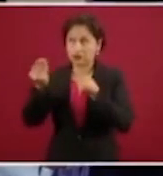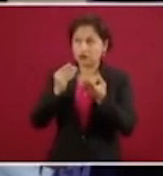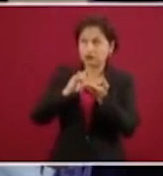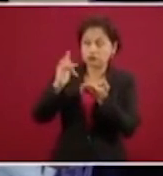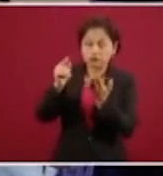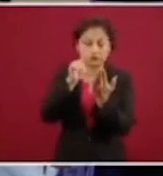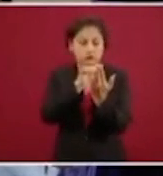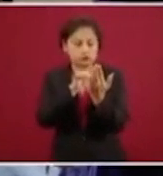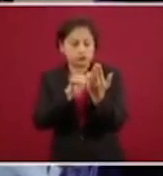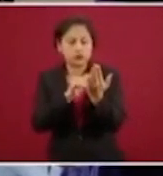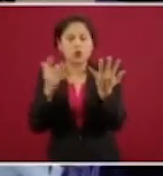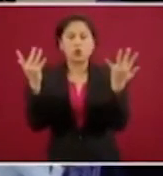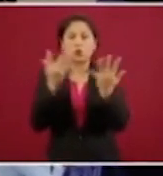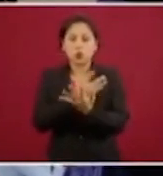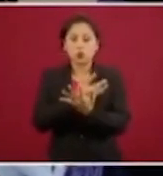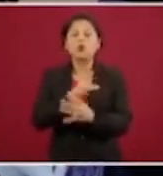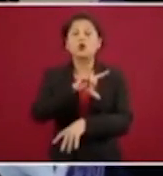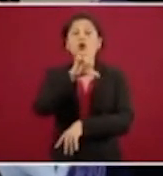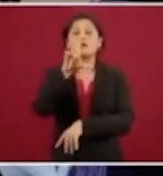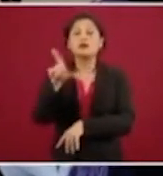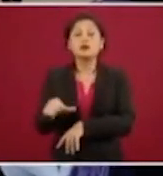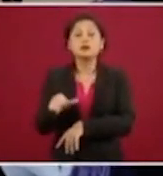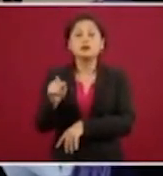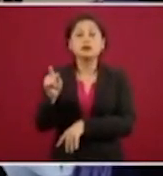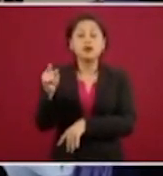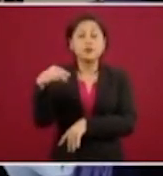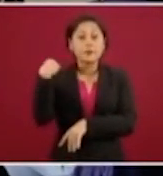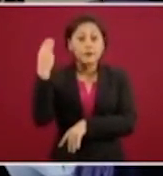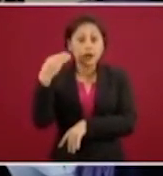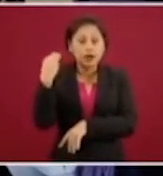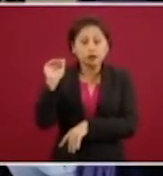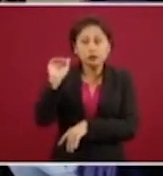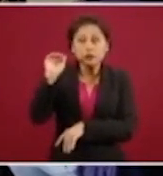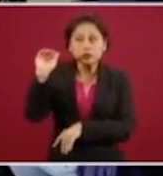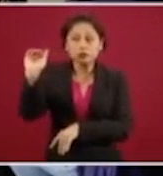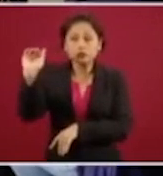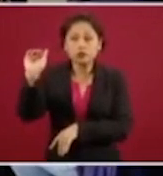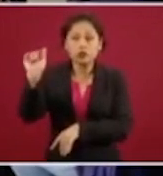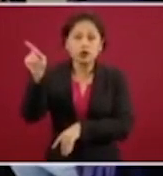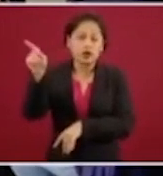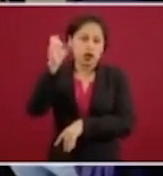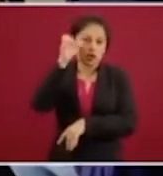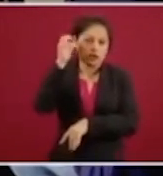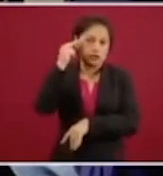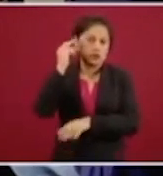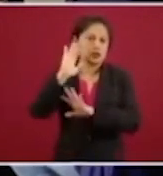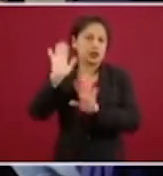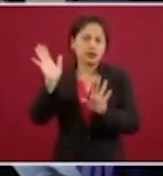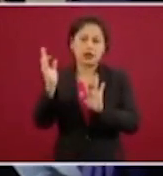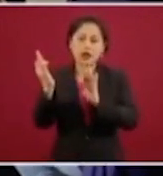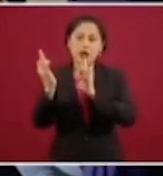Y cuando tocamos la puerta en marzo, como lo expliqué, oigan, que ellos digamos ya iban con una tendencia de salida,